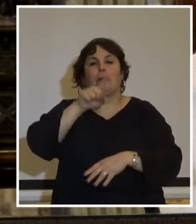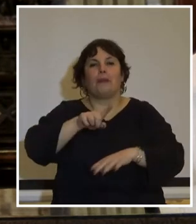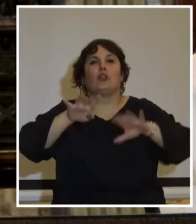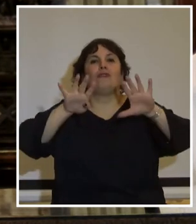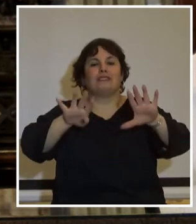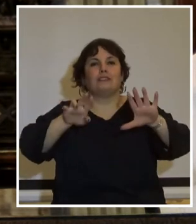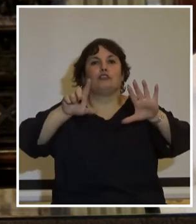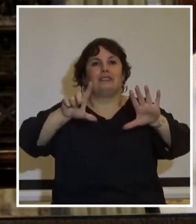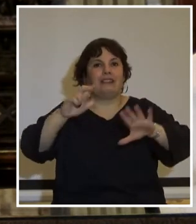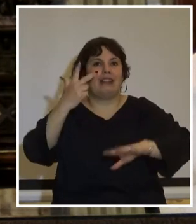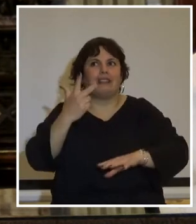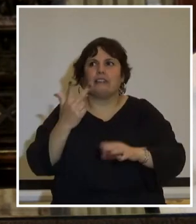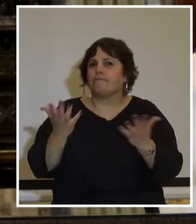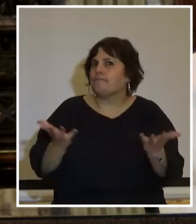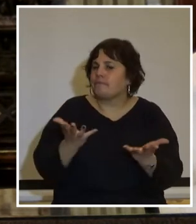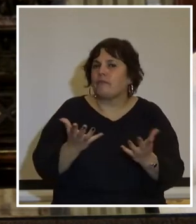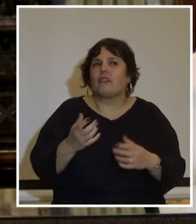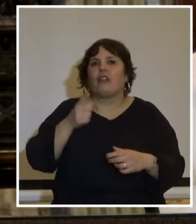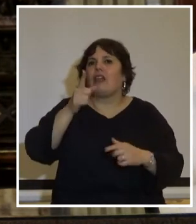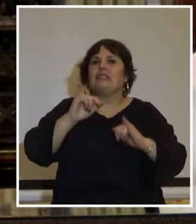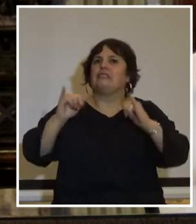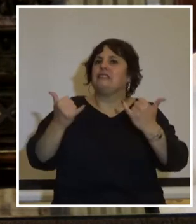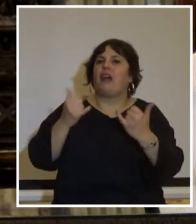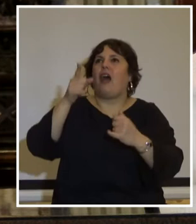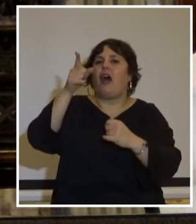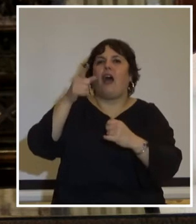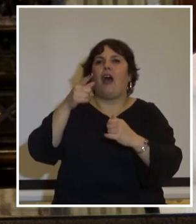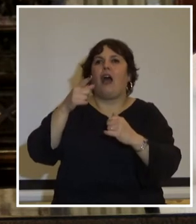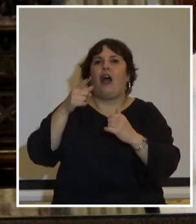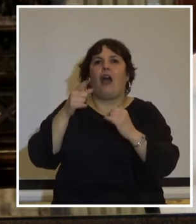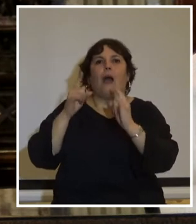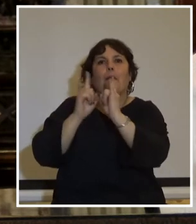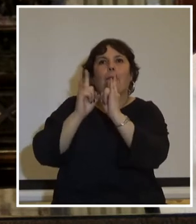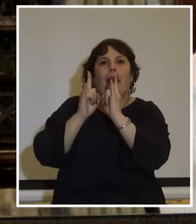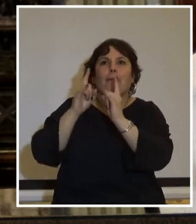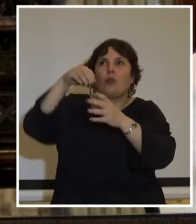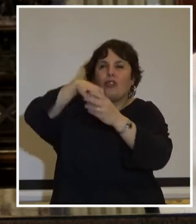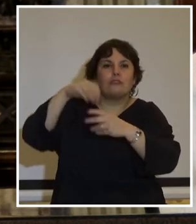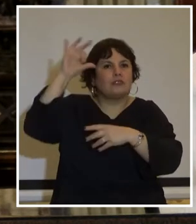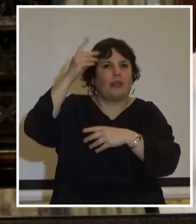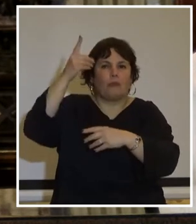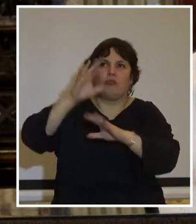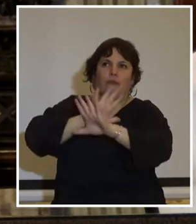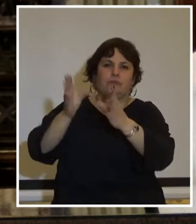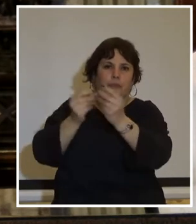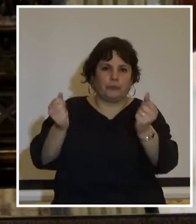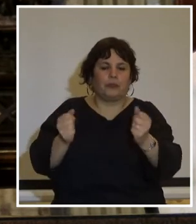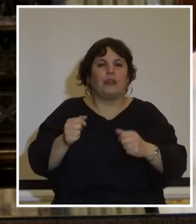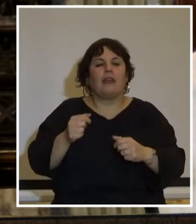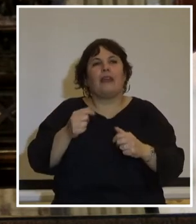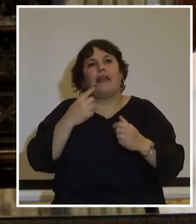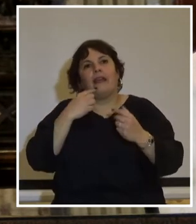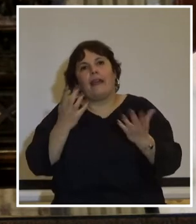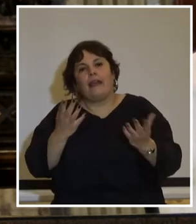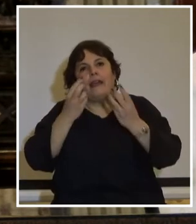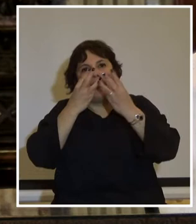con la disolución del Parlamento. Entre esos generales,